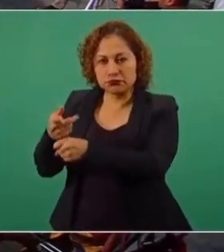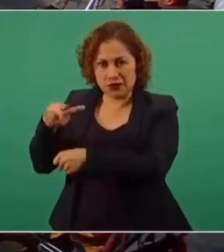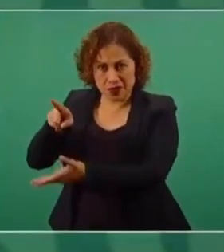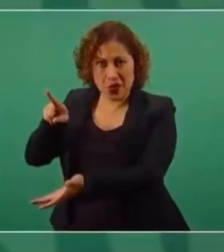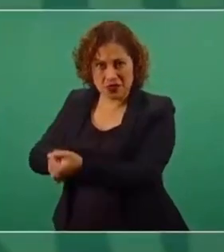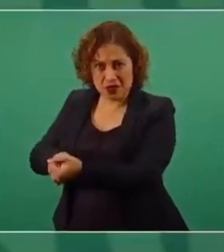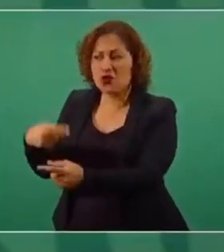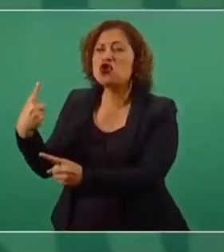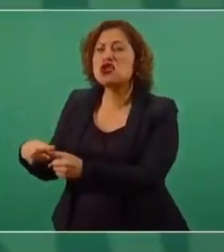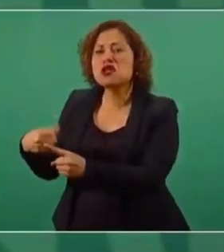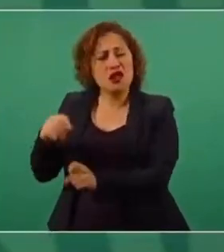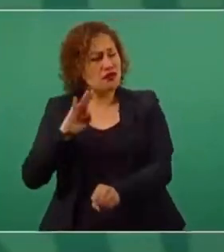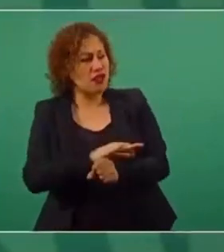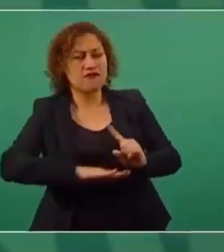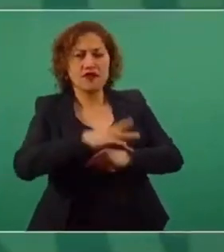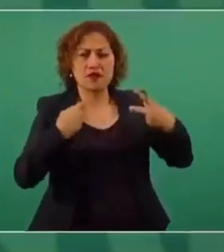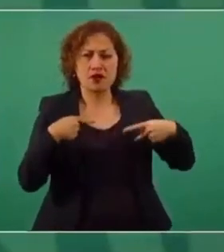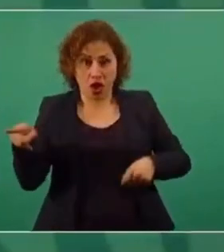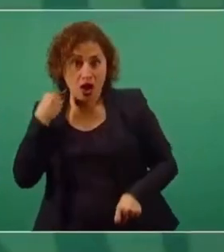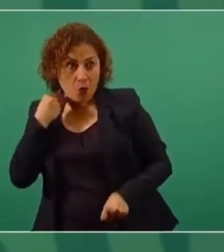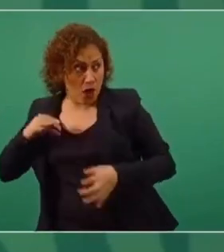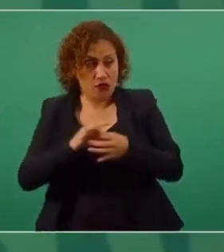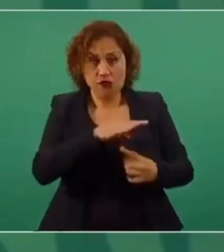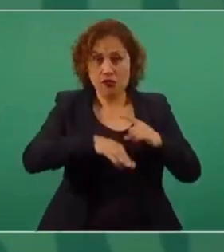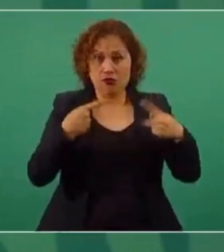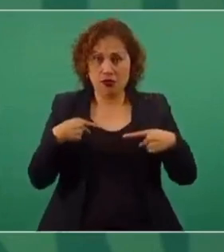Poder Judicial? ¿Abogados del pueblo?